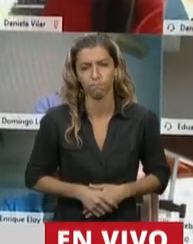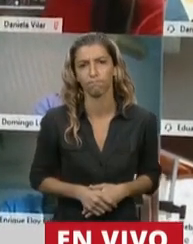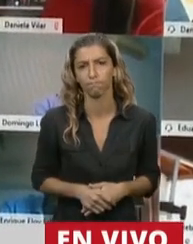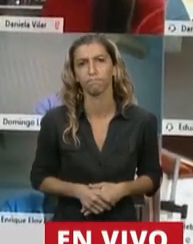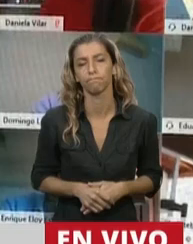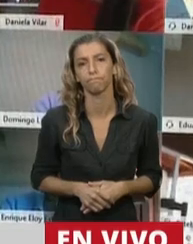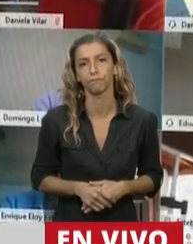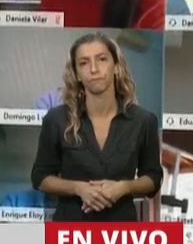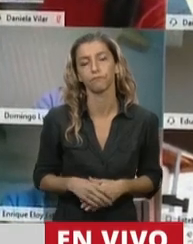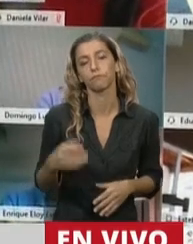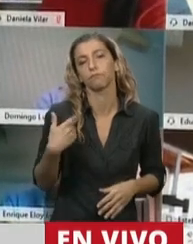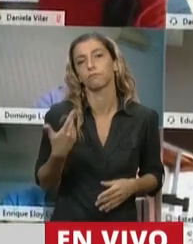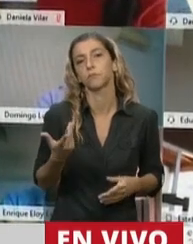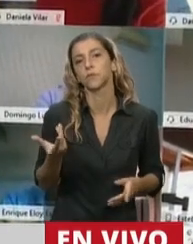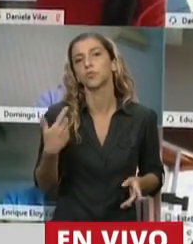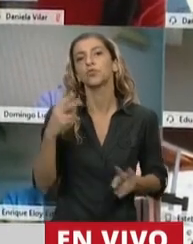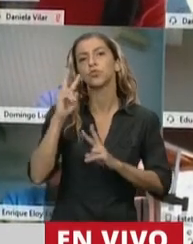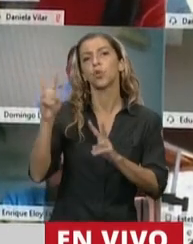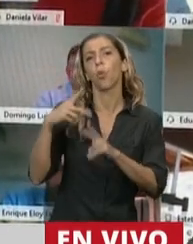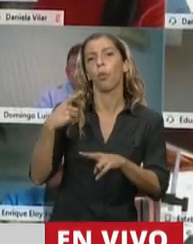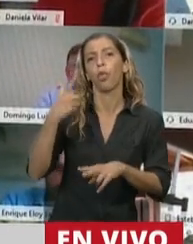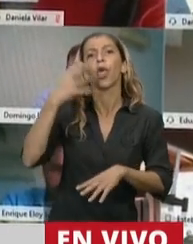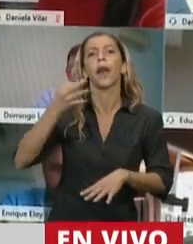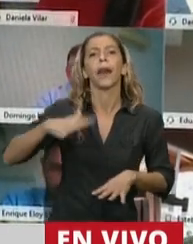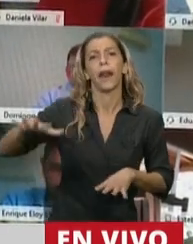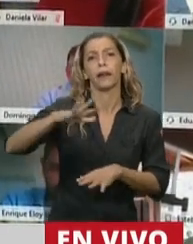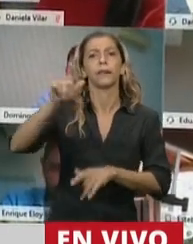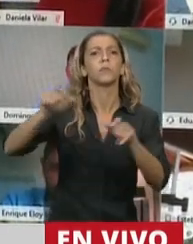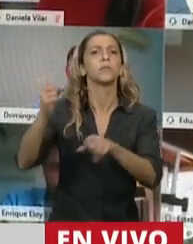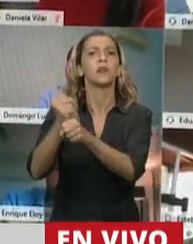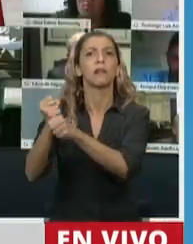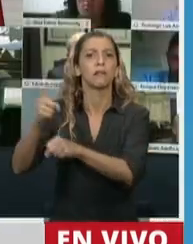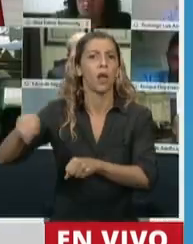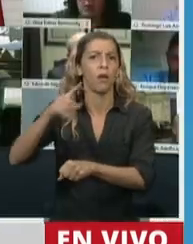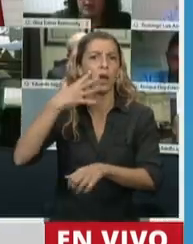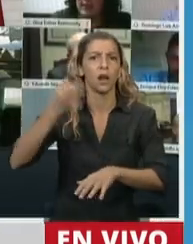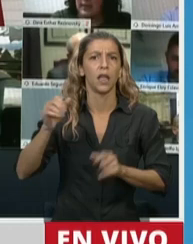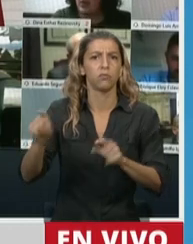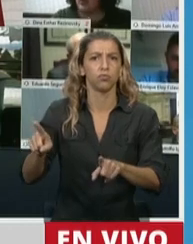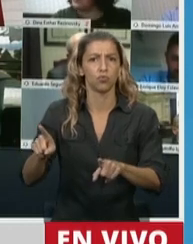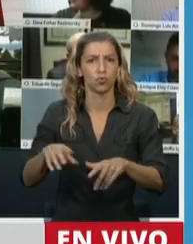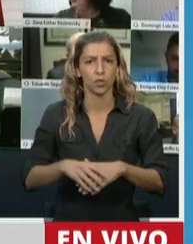pasan en la realidad de la clase trabajadora, no se hablan, ¿no? Pero ha aflorado un enorme esfuerzo.